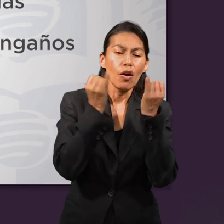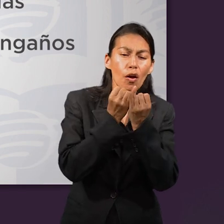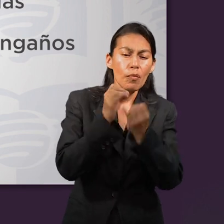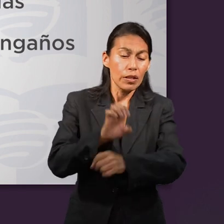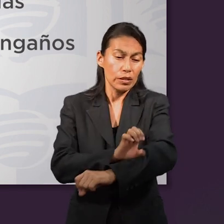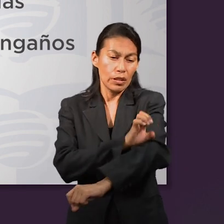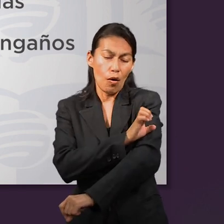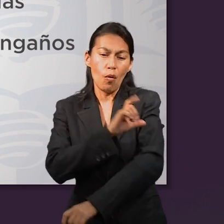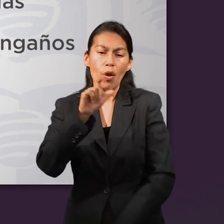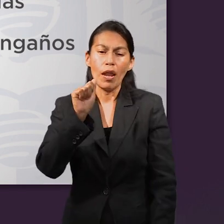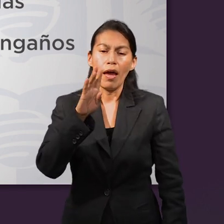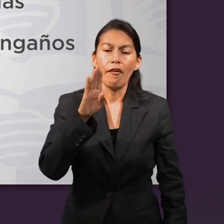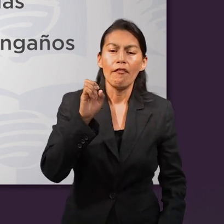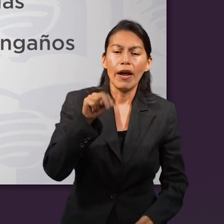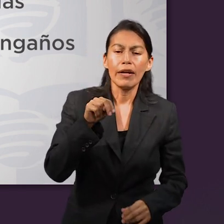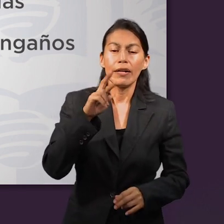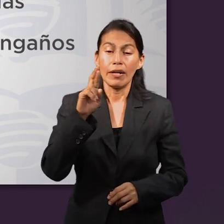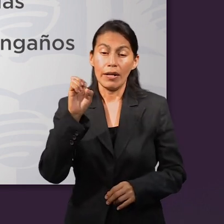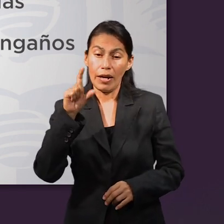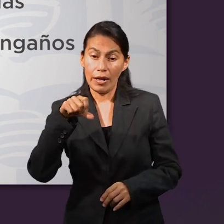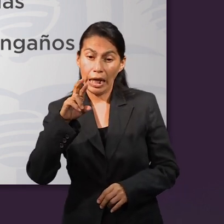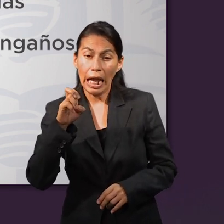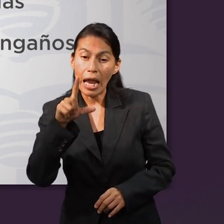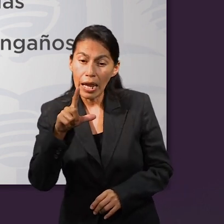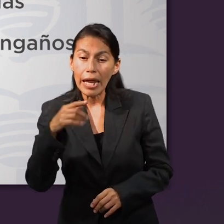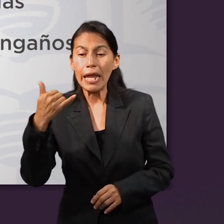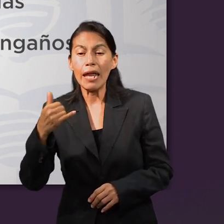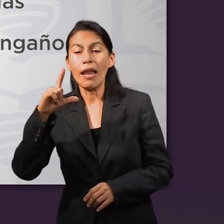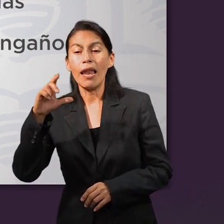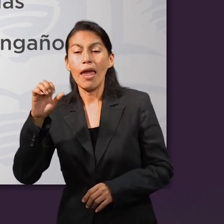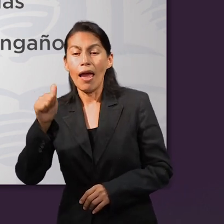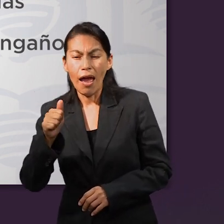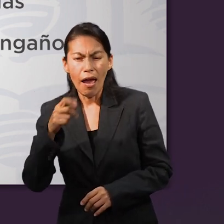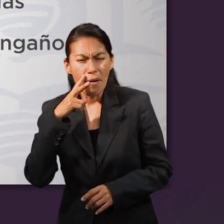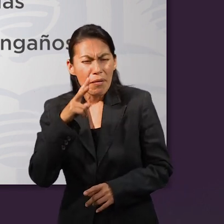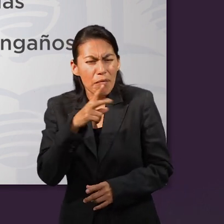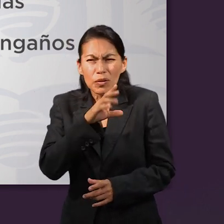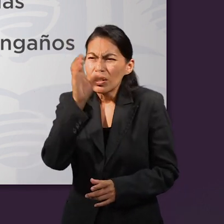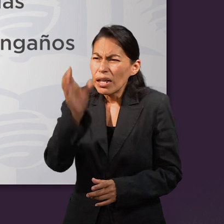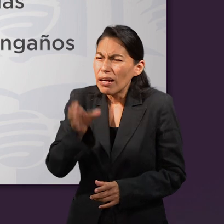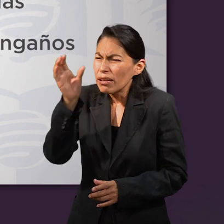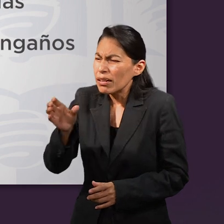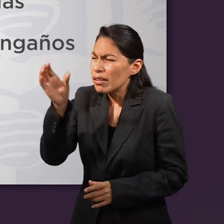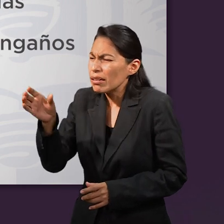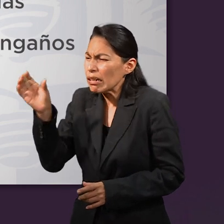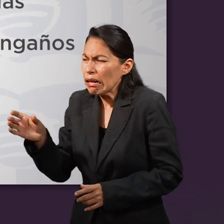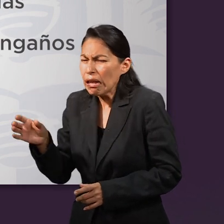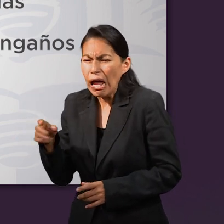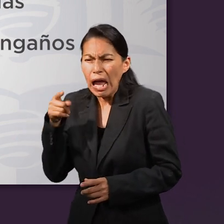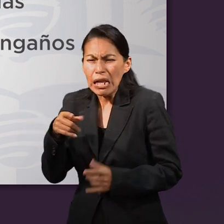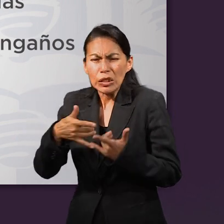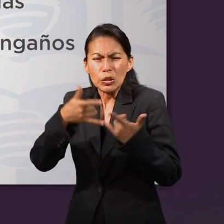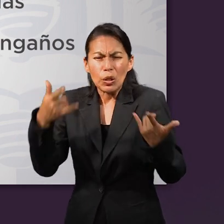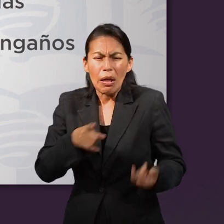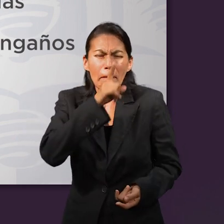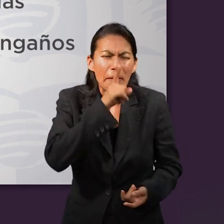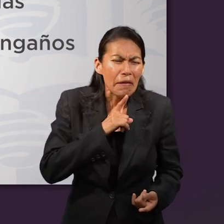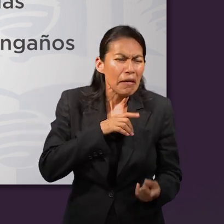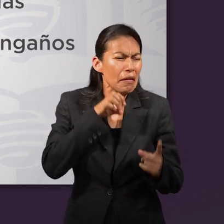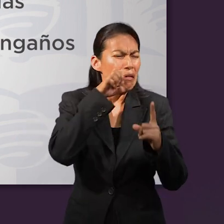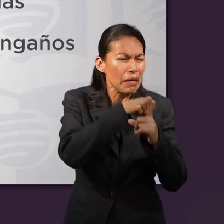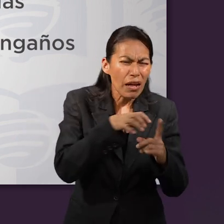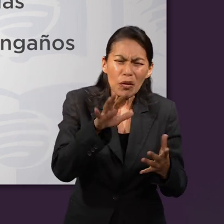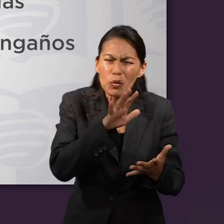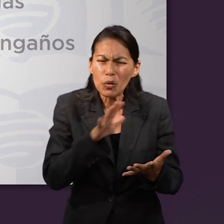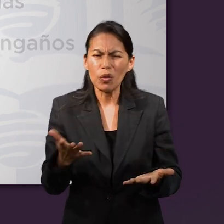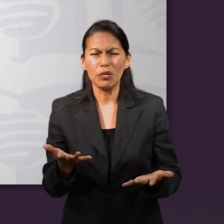Jacob, Esaú, Labán, Raquel y Lea. Y en estas historias encontramos todas las mentiras